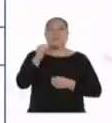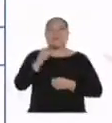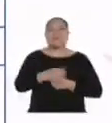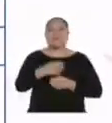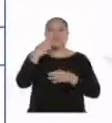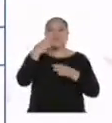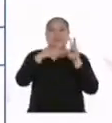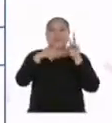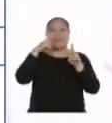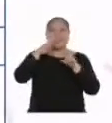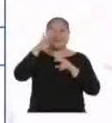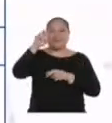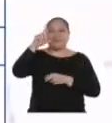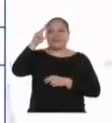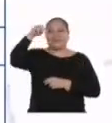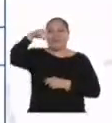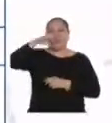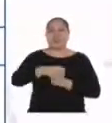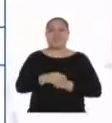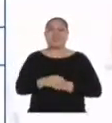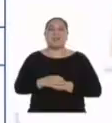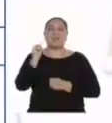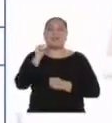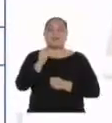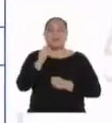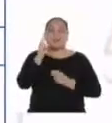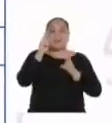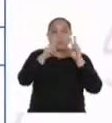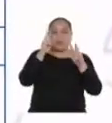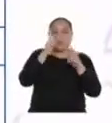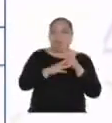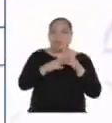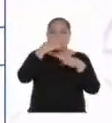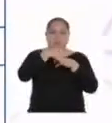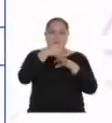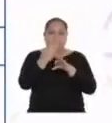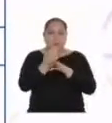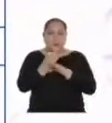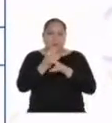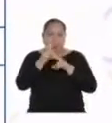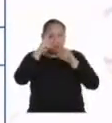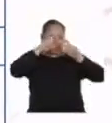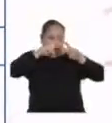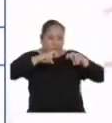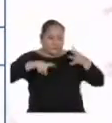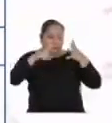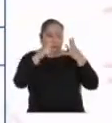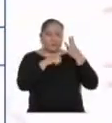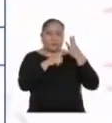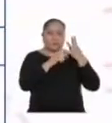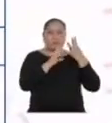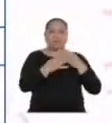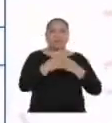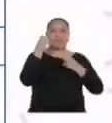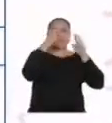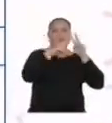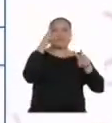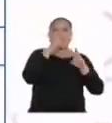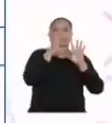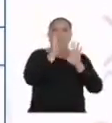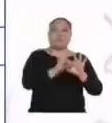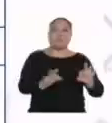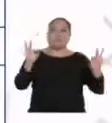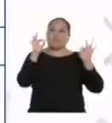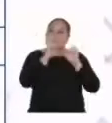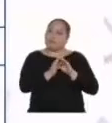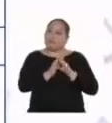Belén consideró dentro de su propuesta el criterio de evaluación 4, de reconocer la importancia